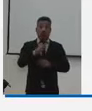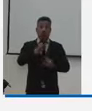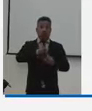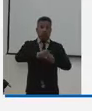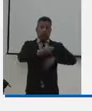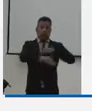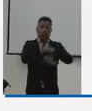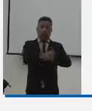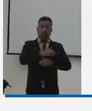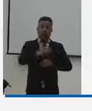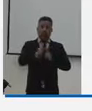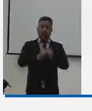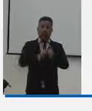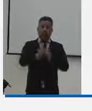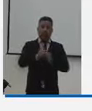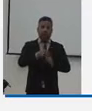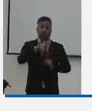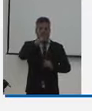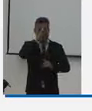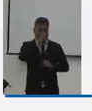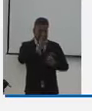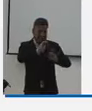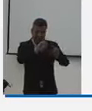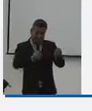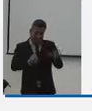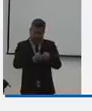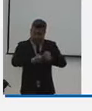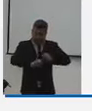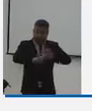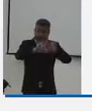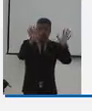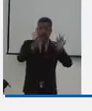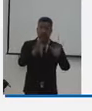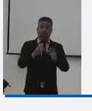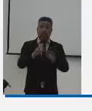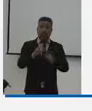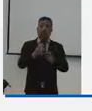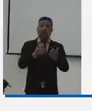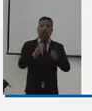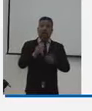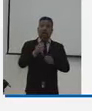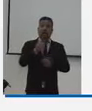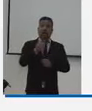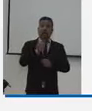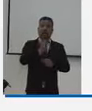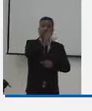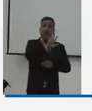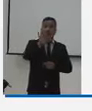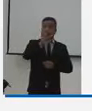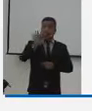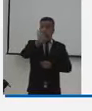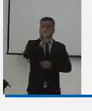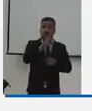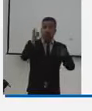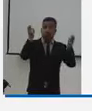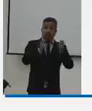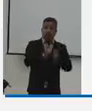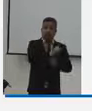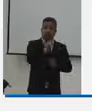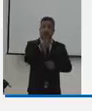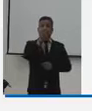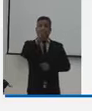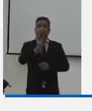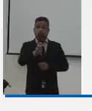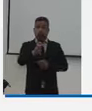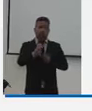Deporte no dudamos un instante en apoyarlo y ya van 18 departamentos que han